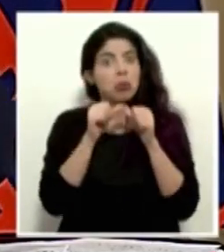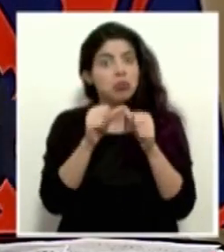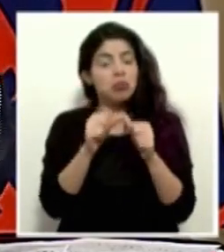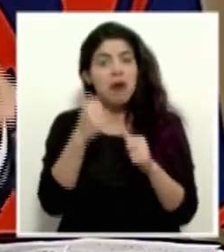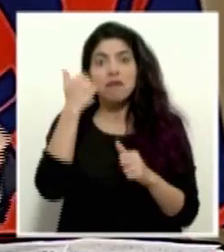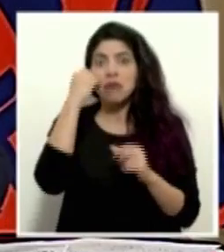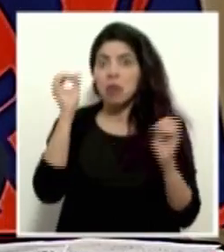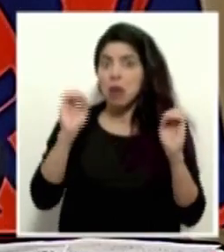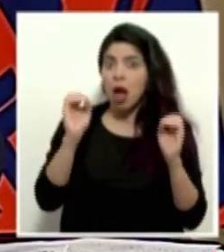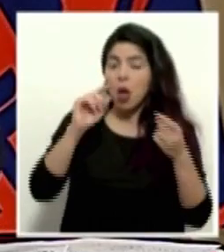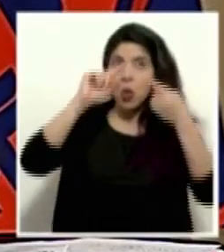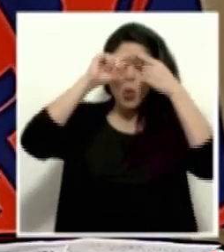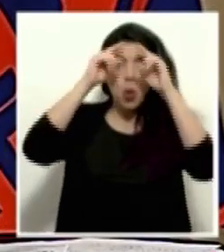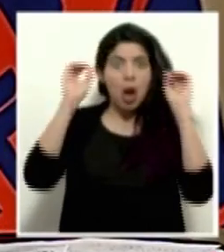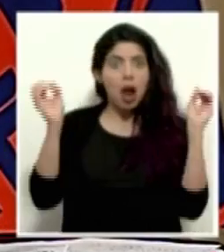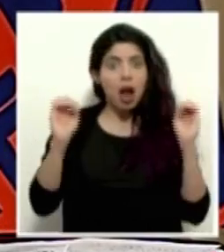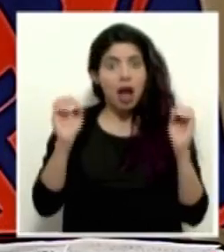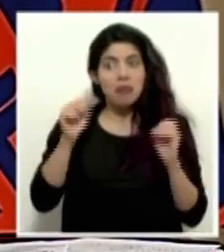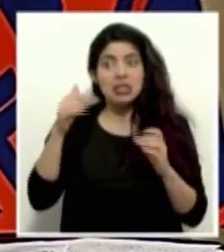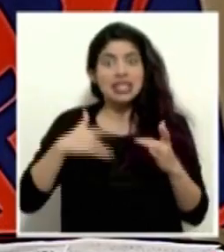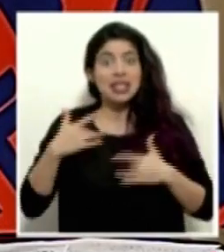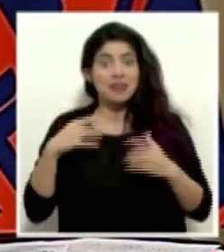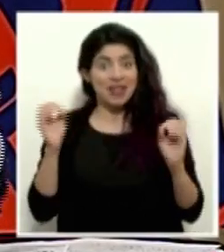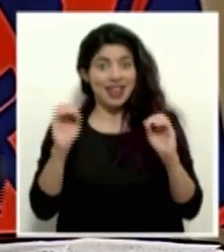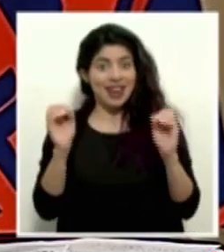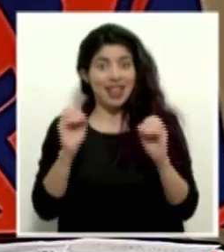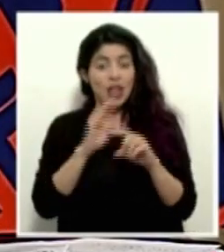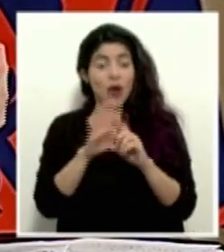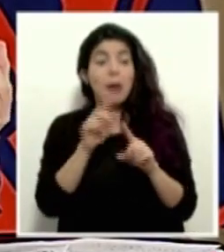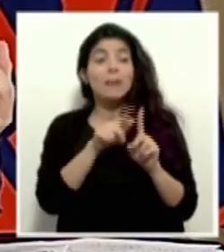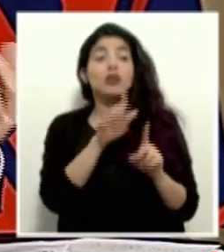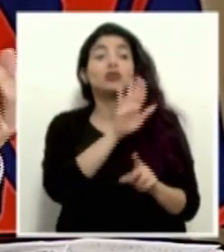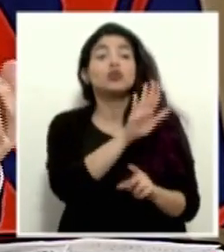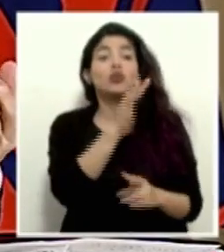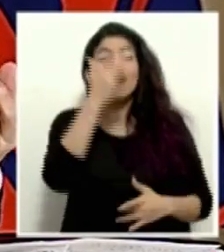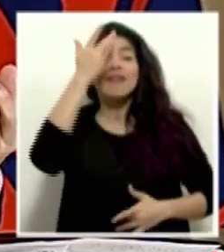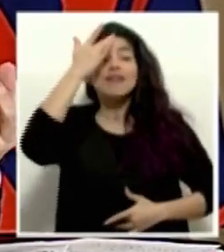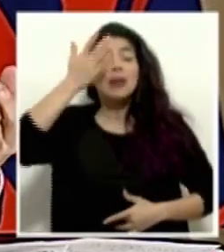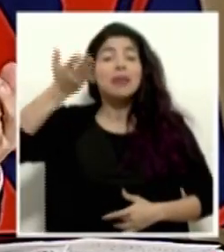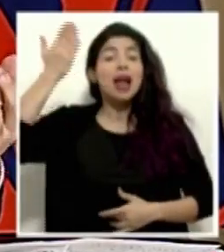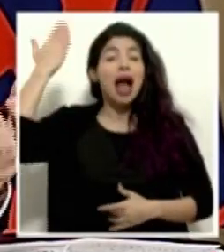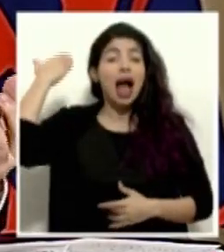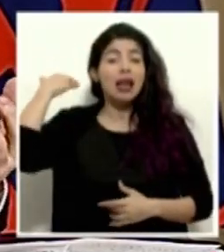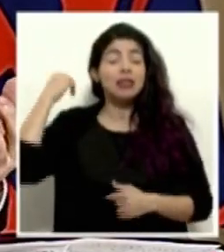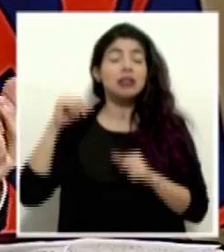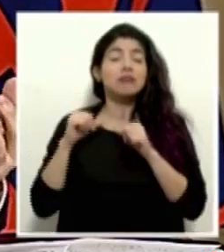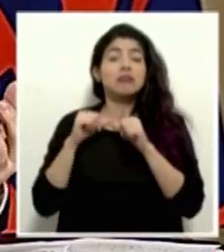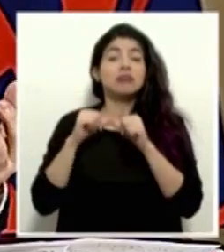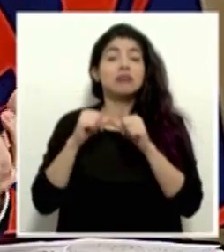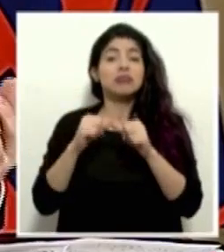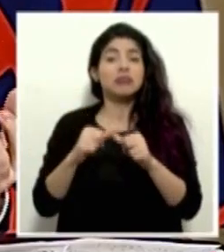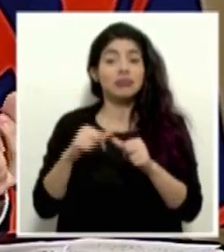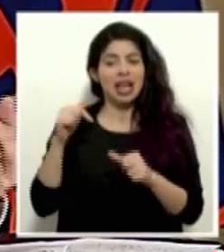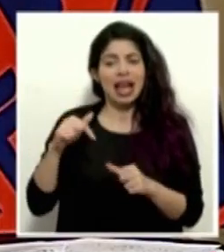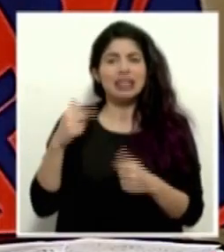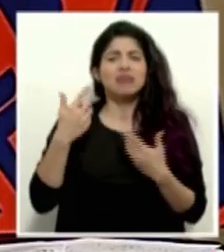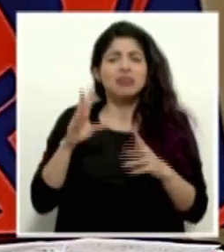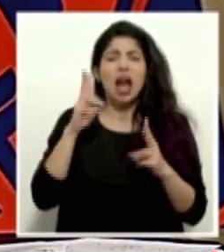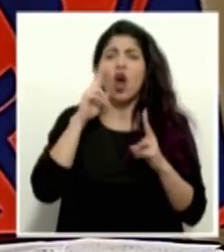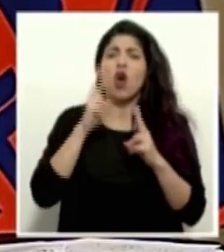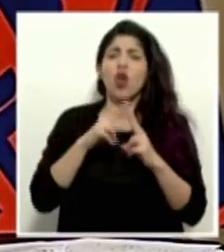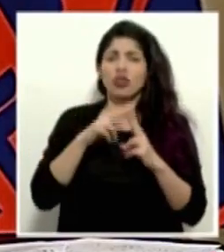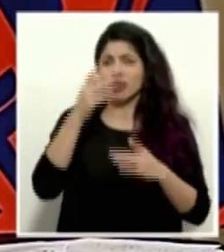fiebre el dolor de cabeza o otros síntomas de COVID pero el solo hecho de que un factor de riesgo que es